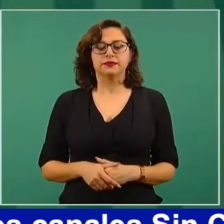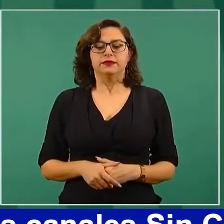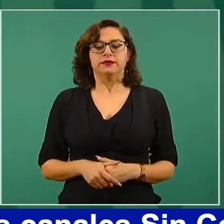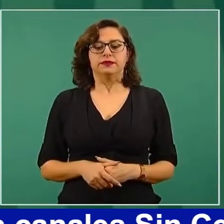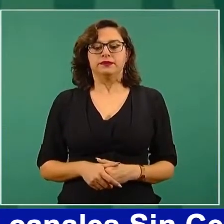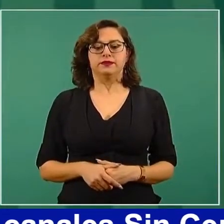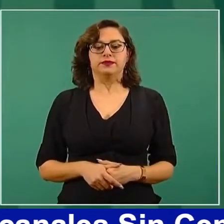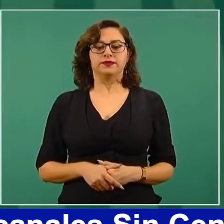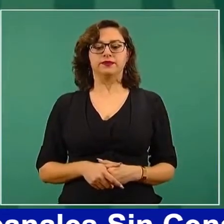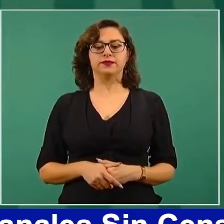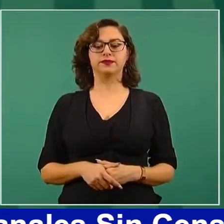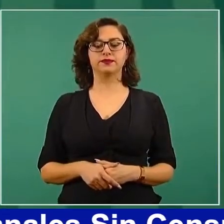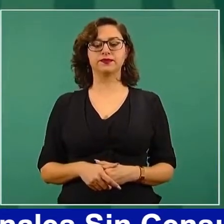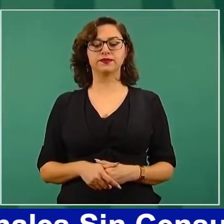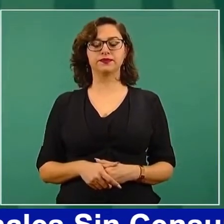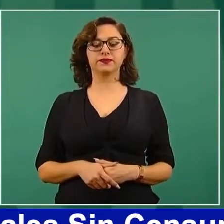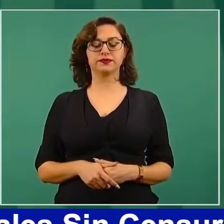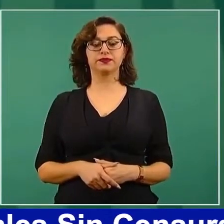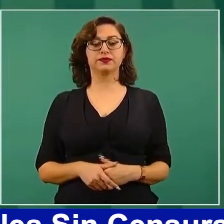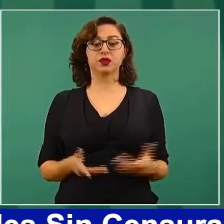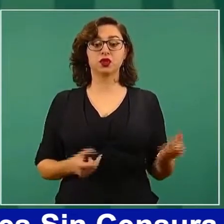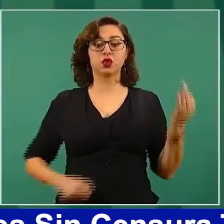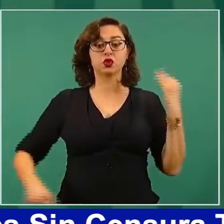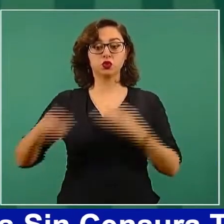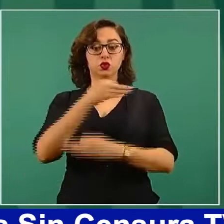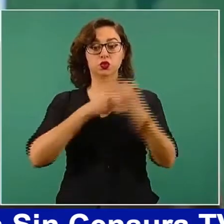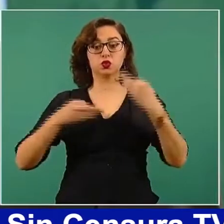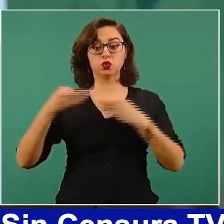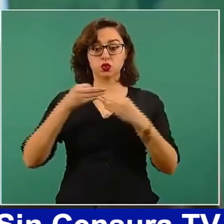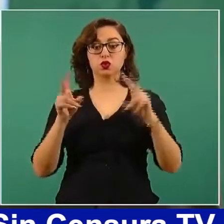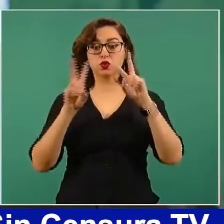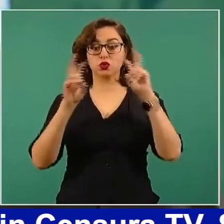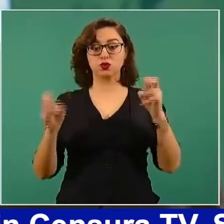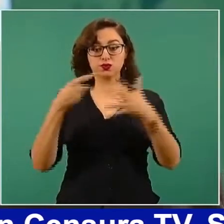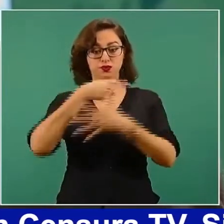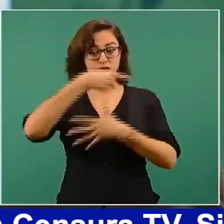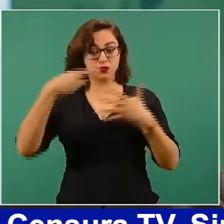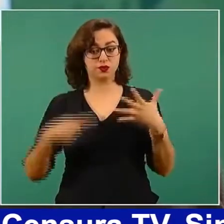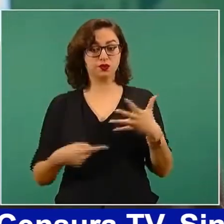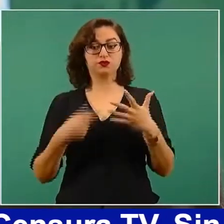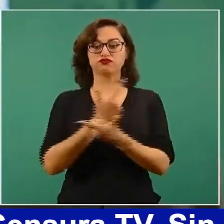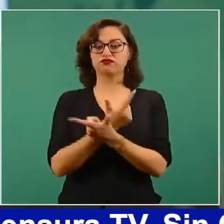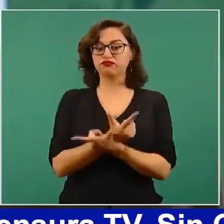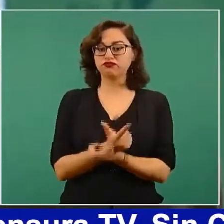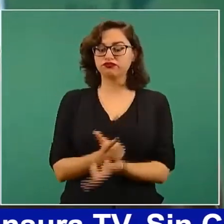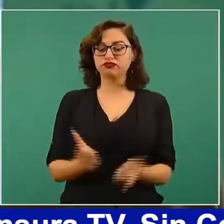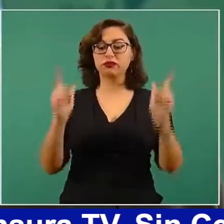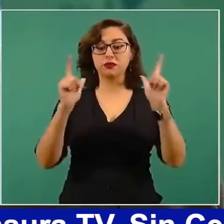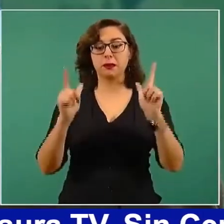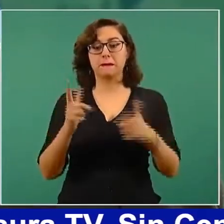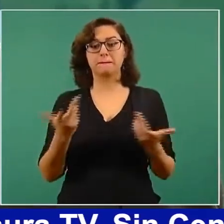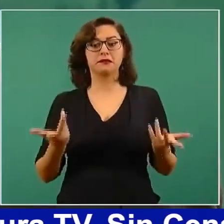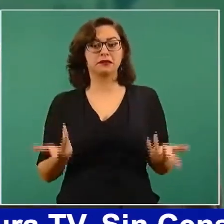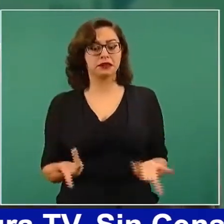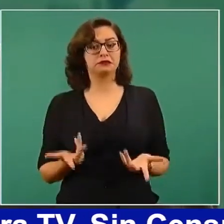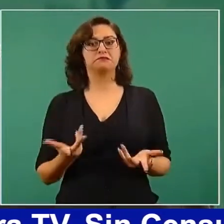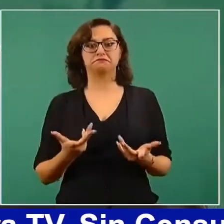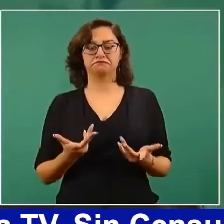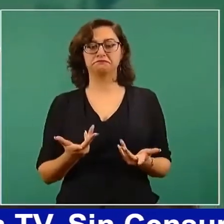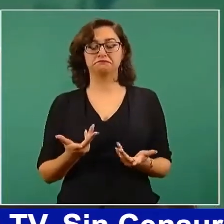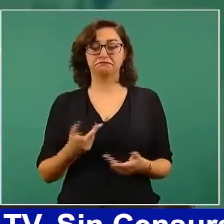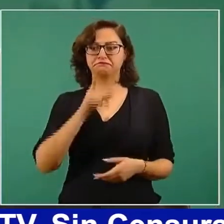todas las libertades y que no haya censura, pero que tengamos todos